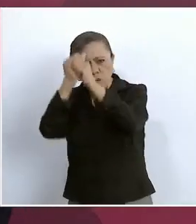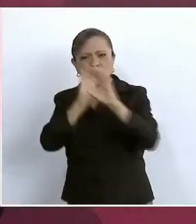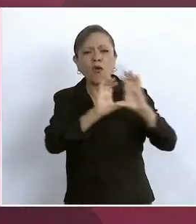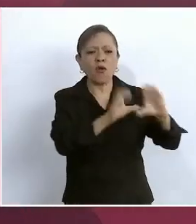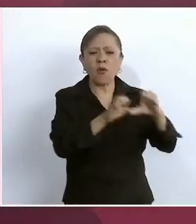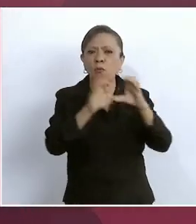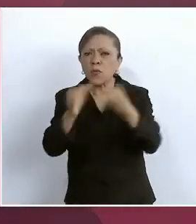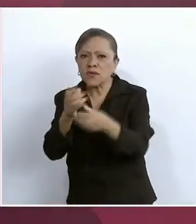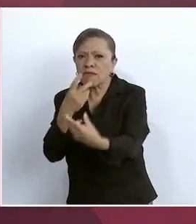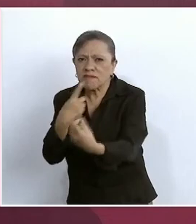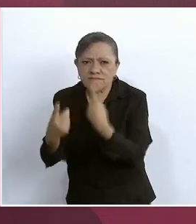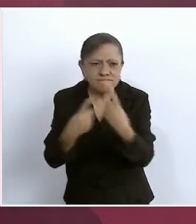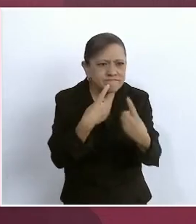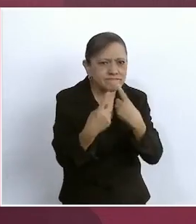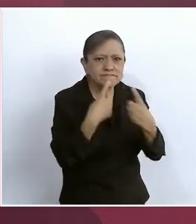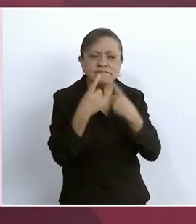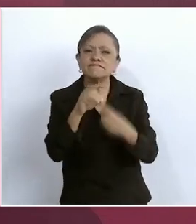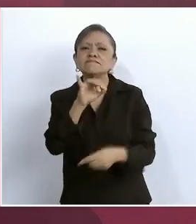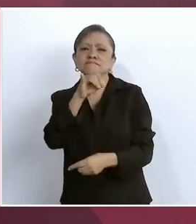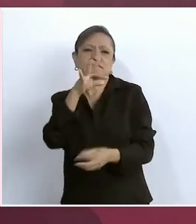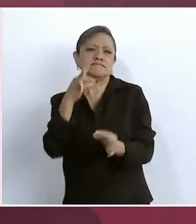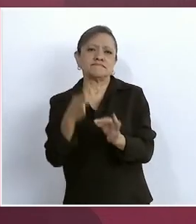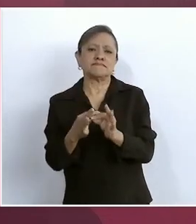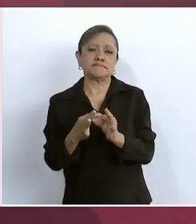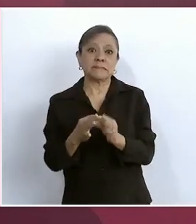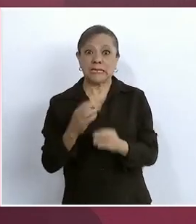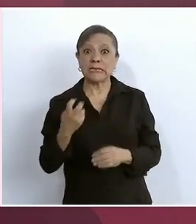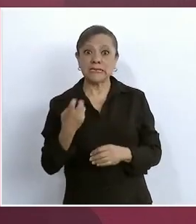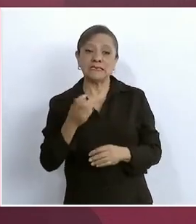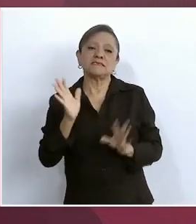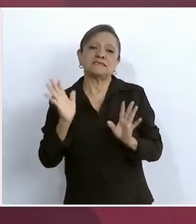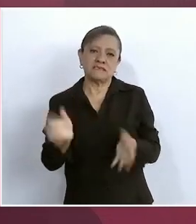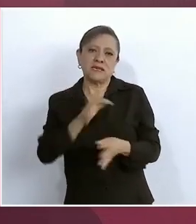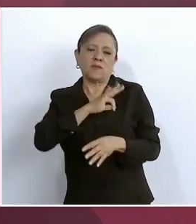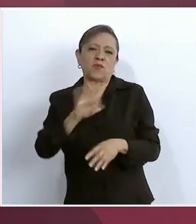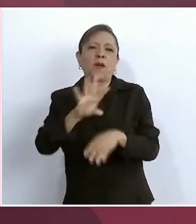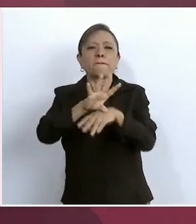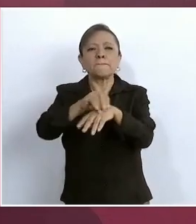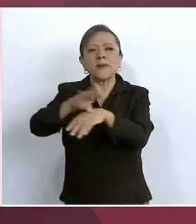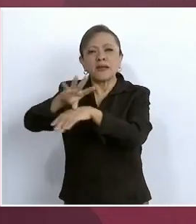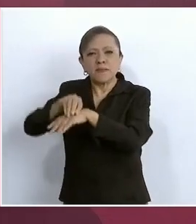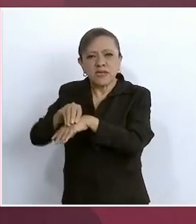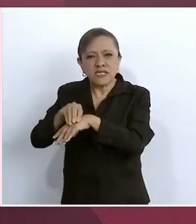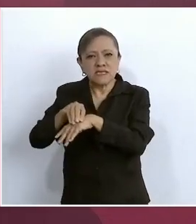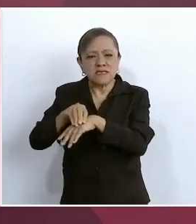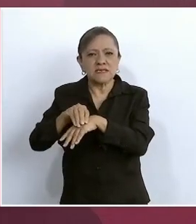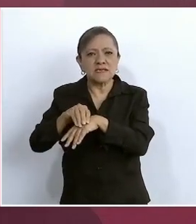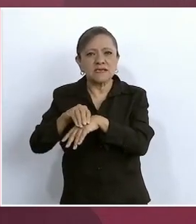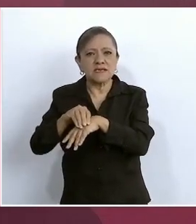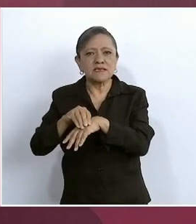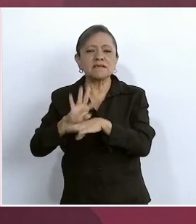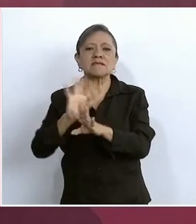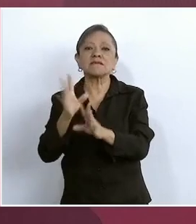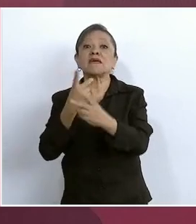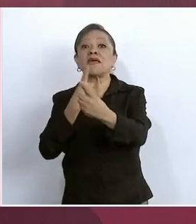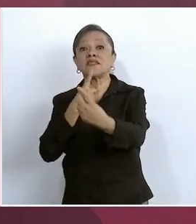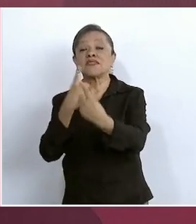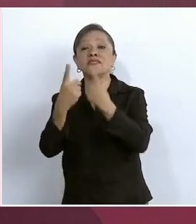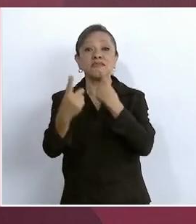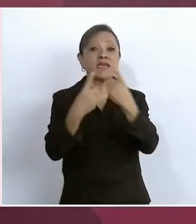y esto permitió, mediante el diálogo,